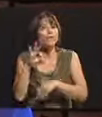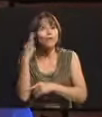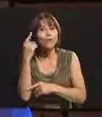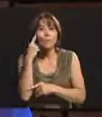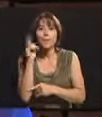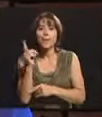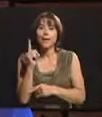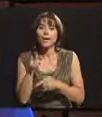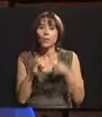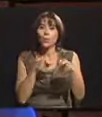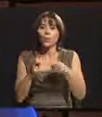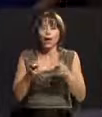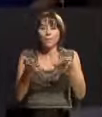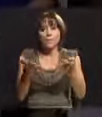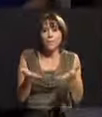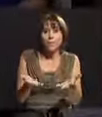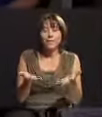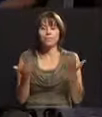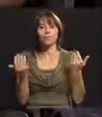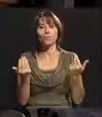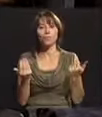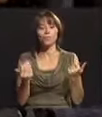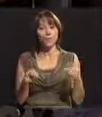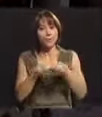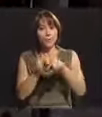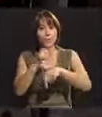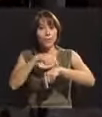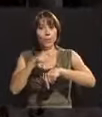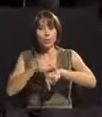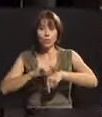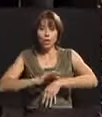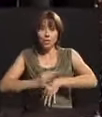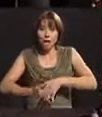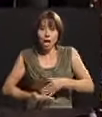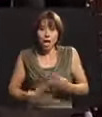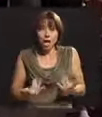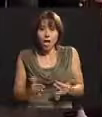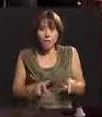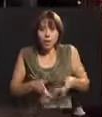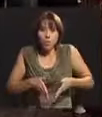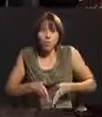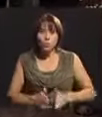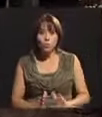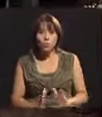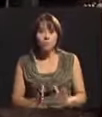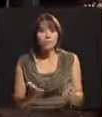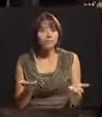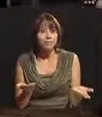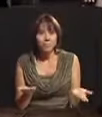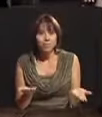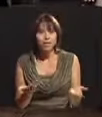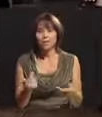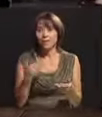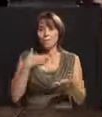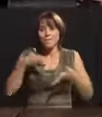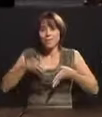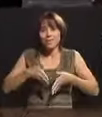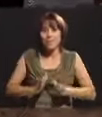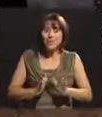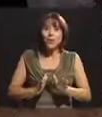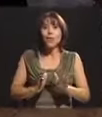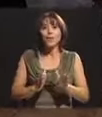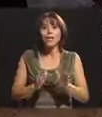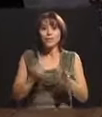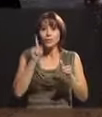controlarme el peso. A la hora de ir a tener los hijos igualmente, mi hijo estuvo en incubadora y no cabía mi silla